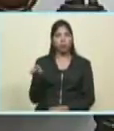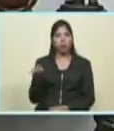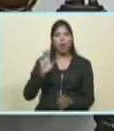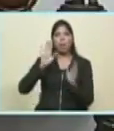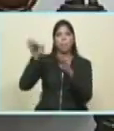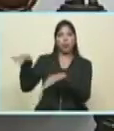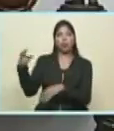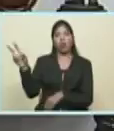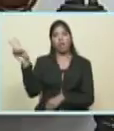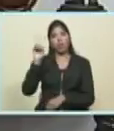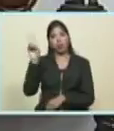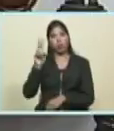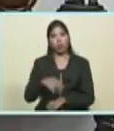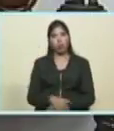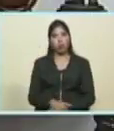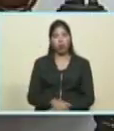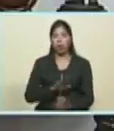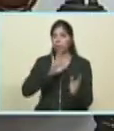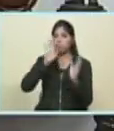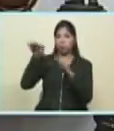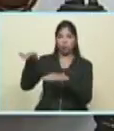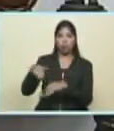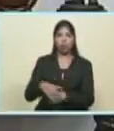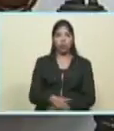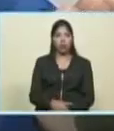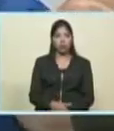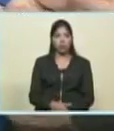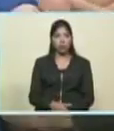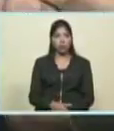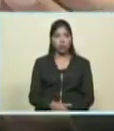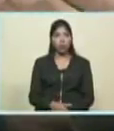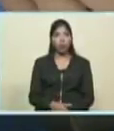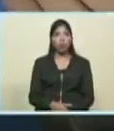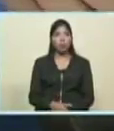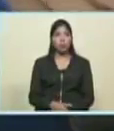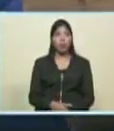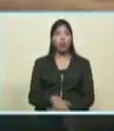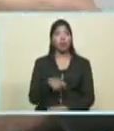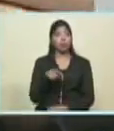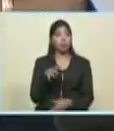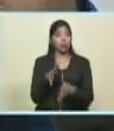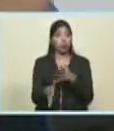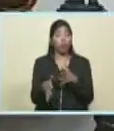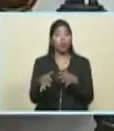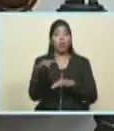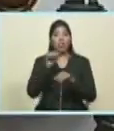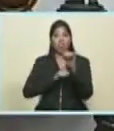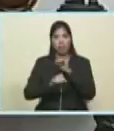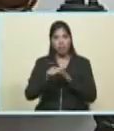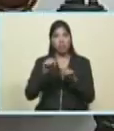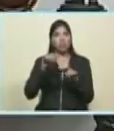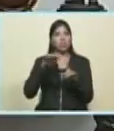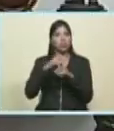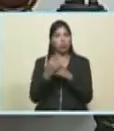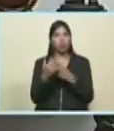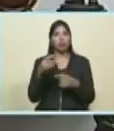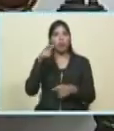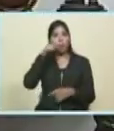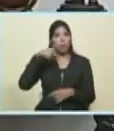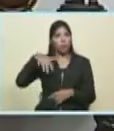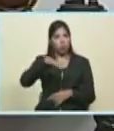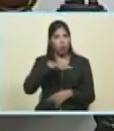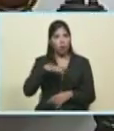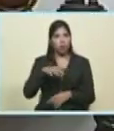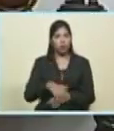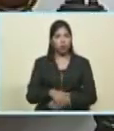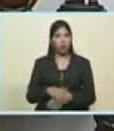agredidos, por nosotros. toman partido por quienes defendemos las causas justas del pueblo de Venezuela, que es la causa justa de